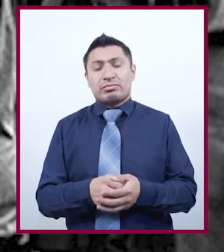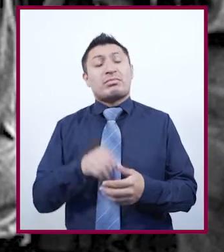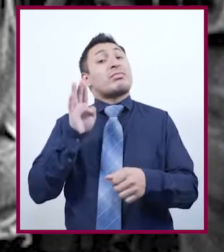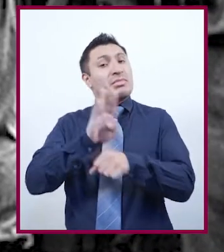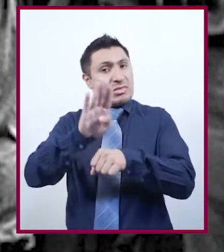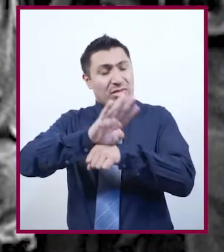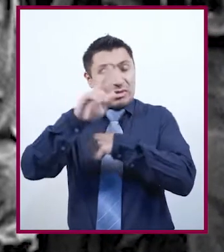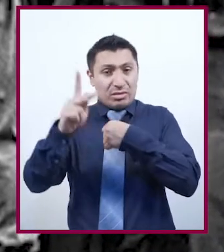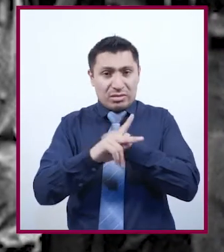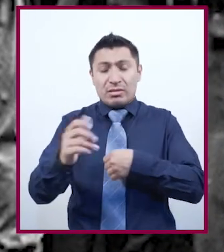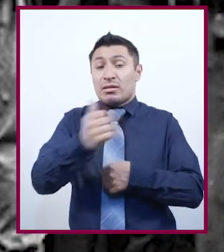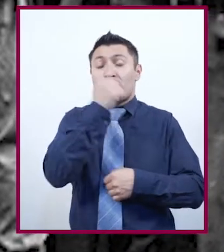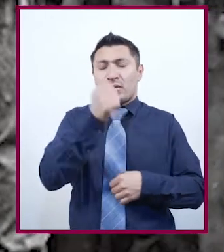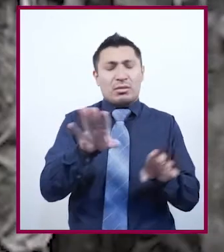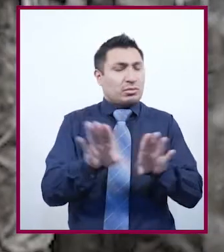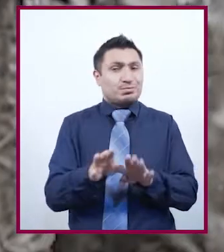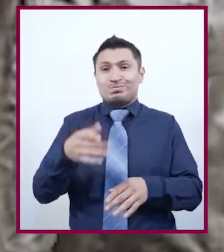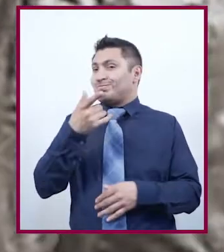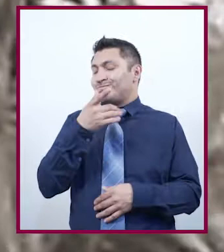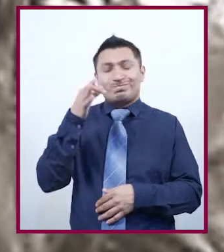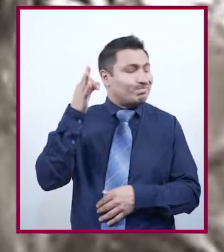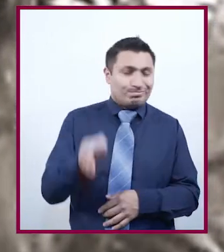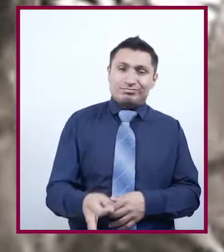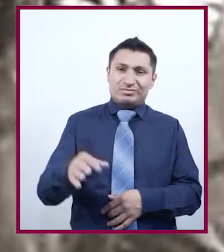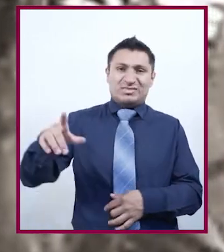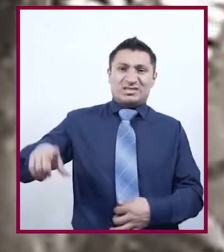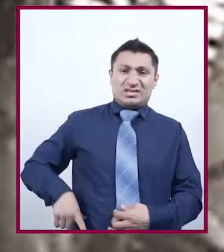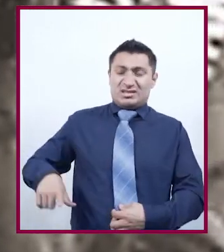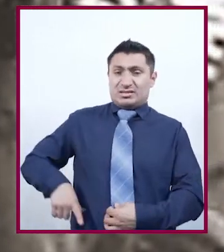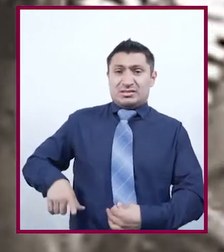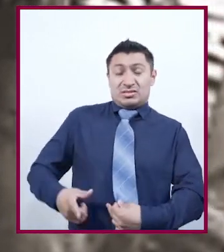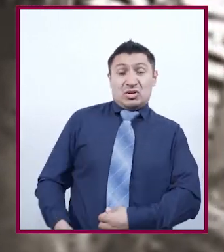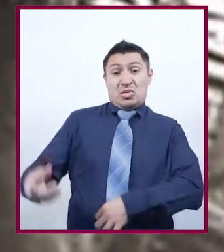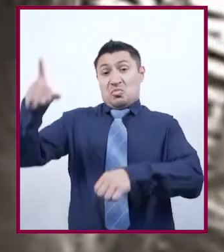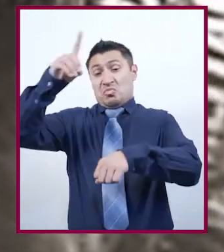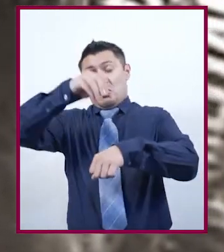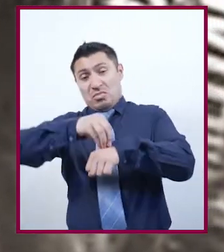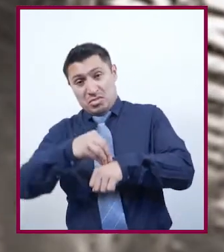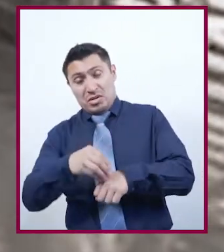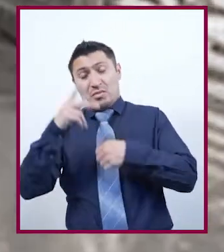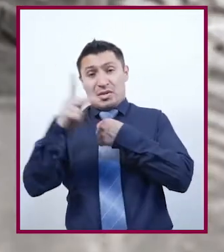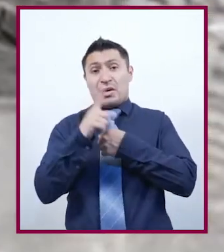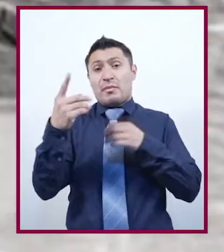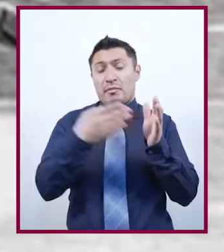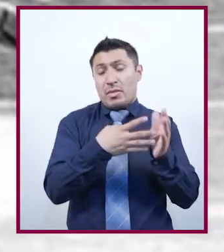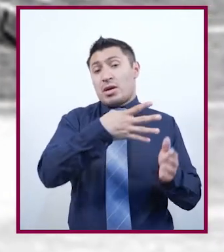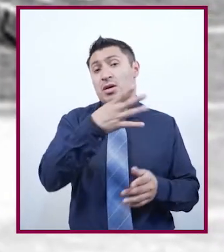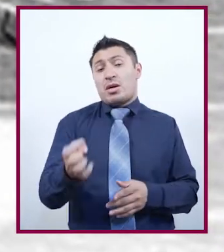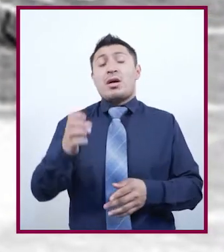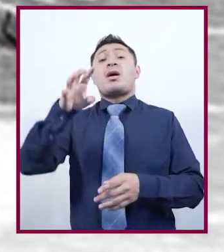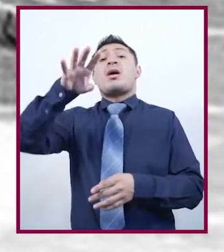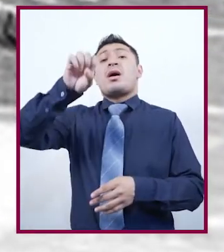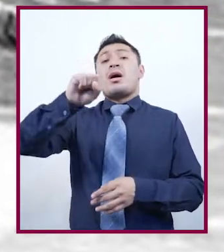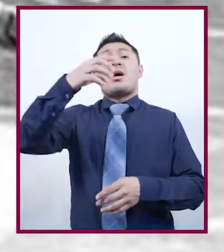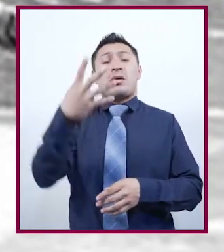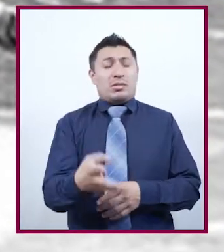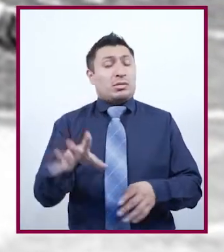En Brasil, los estudiantes se mostraban inconformes con la dictadura que se había instalado en el país en 1964.